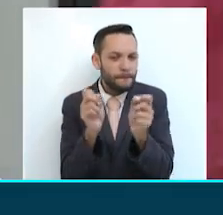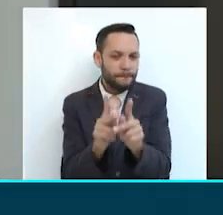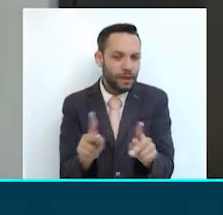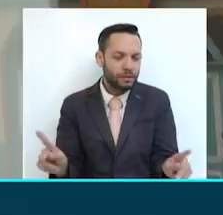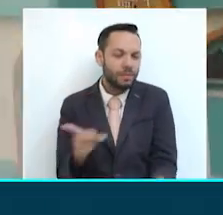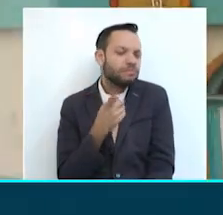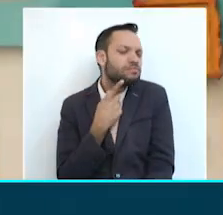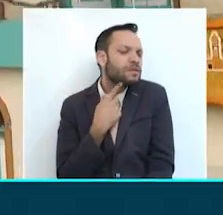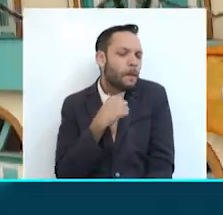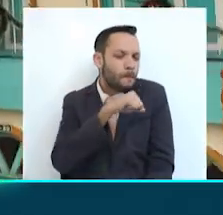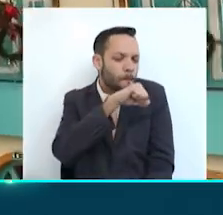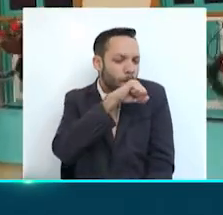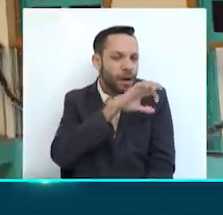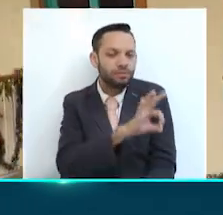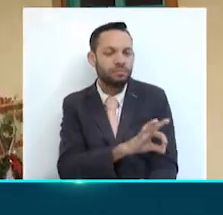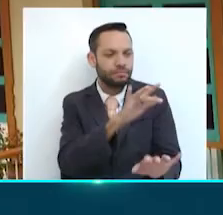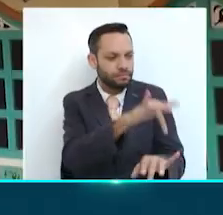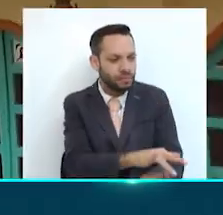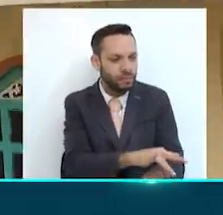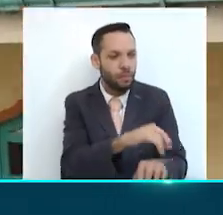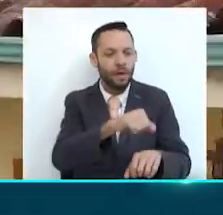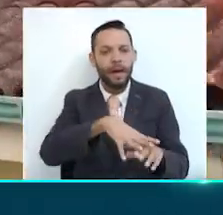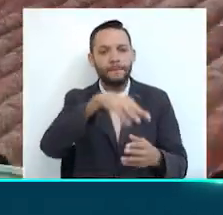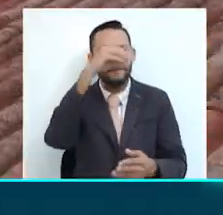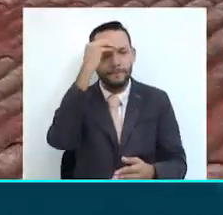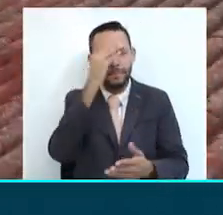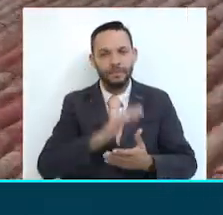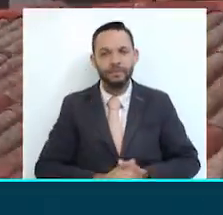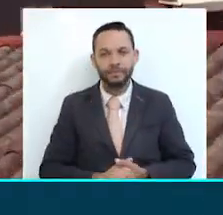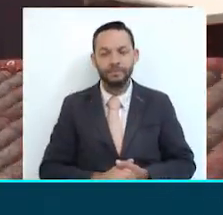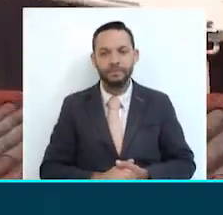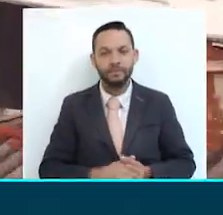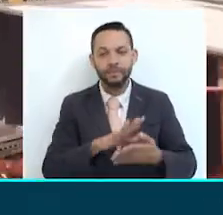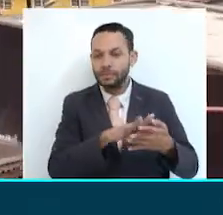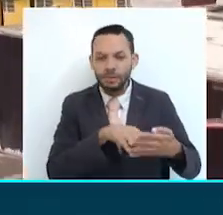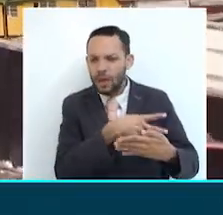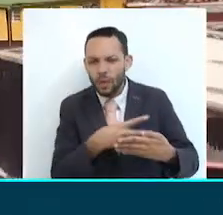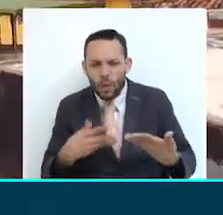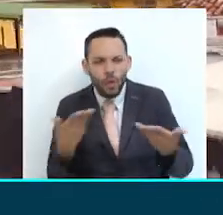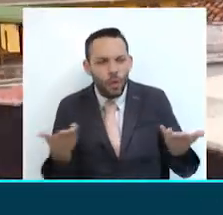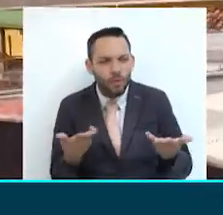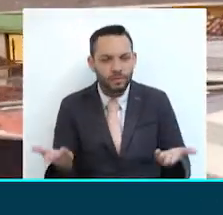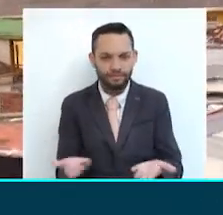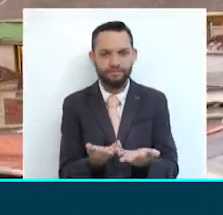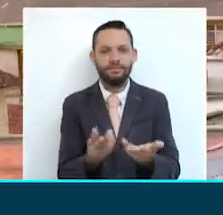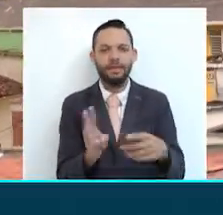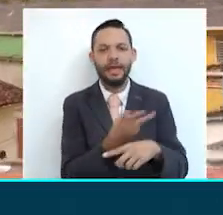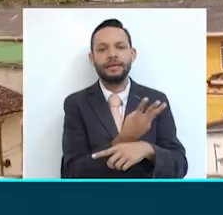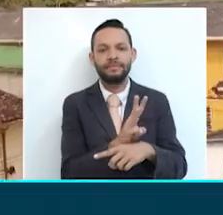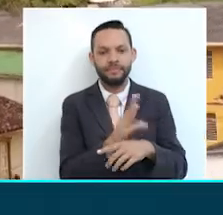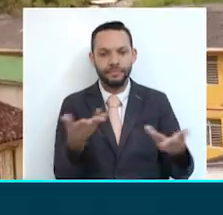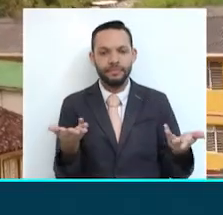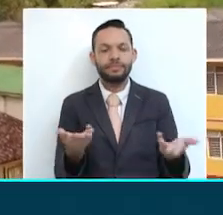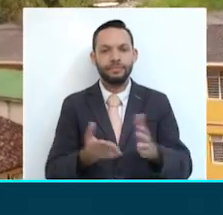disfrutar desde el más pequeñito hasta el más grande de la casa. La programación se puede encontrar en www.bareque